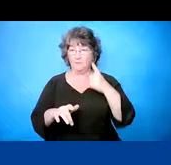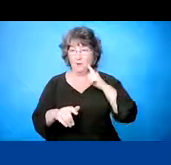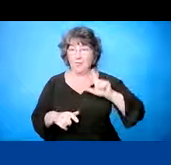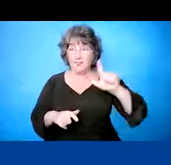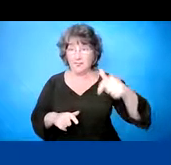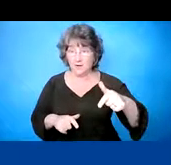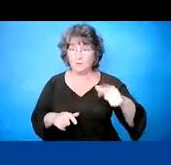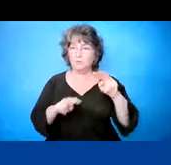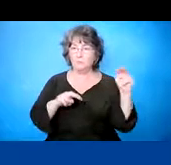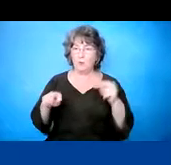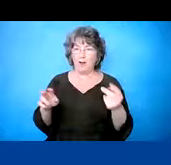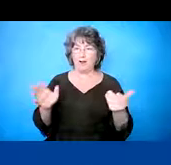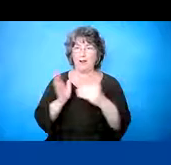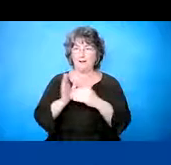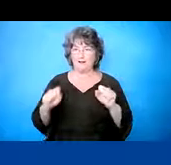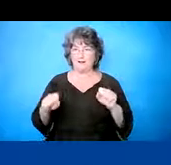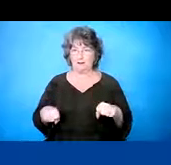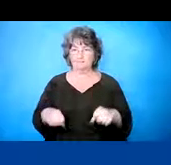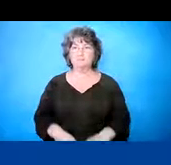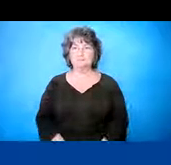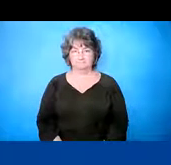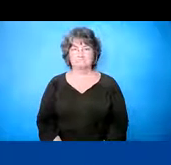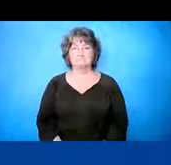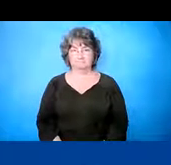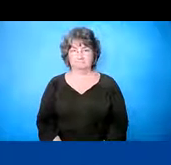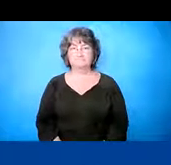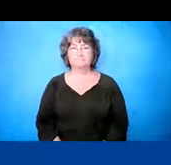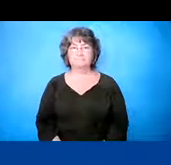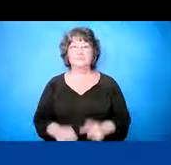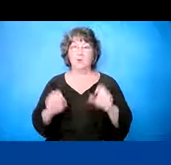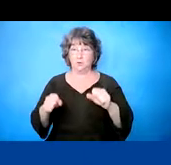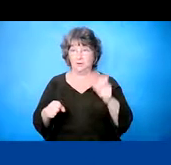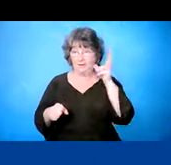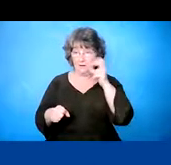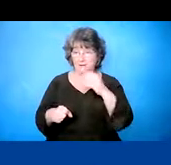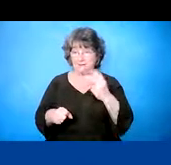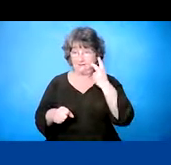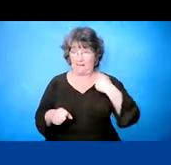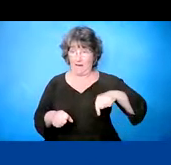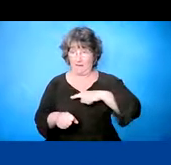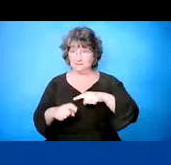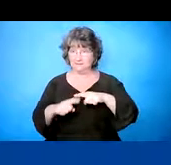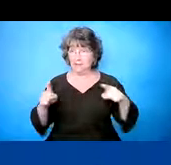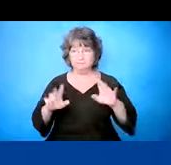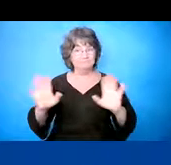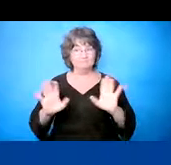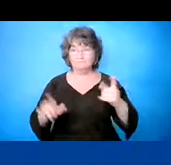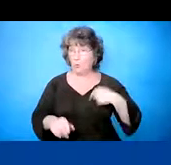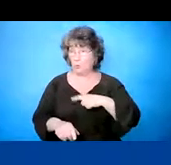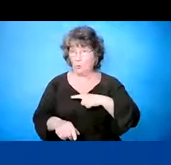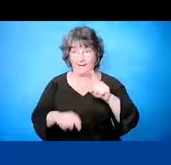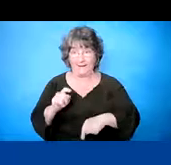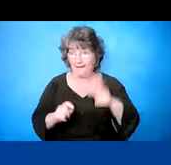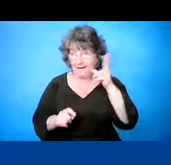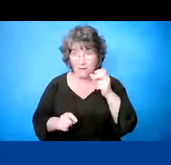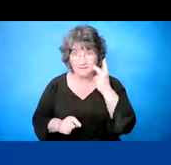for us later. también lo puede escuchar nosotros ustedes no pueden ver